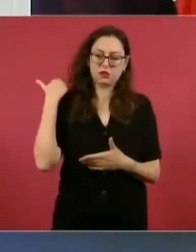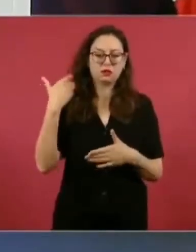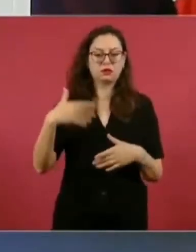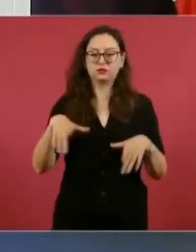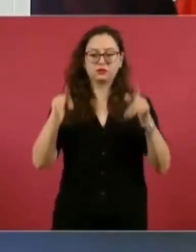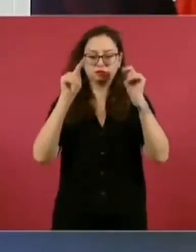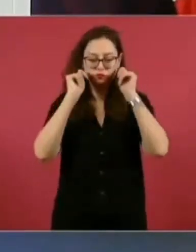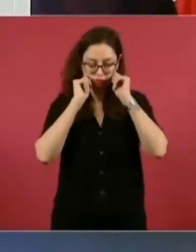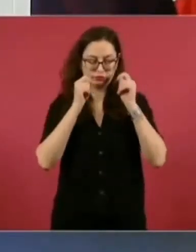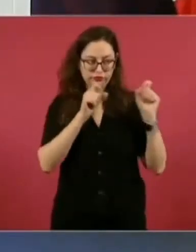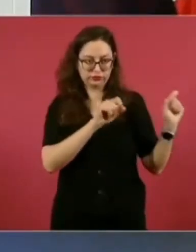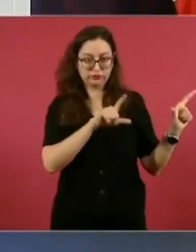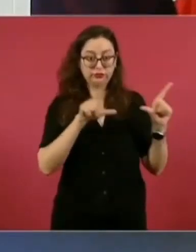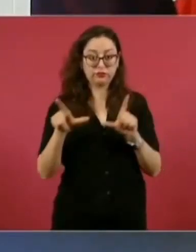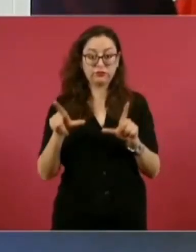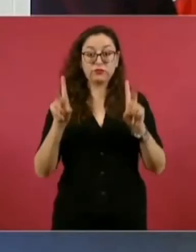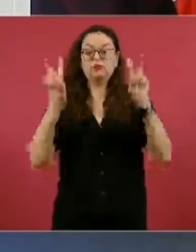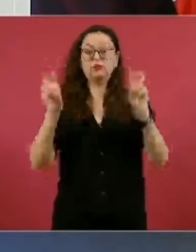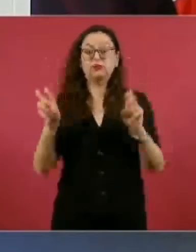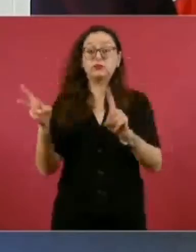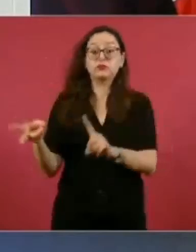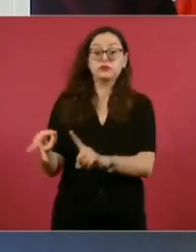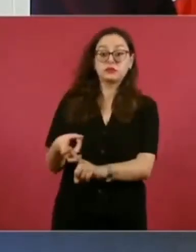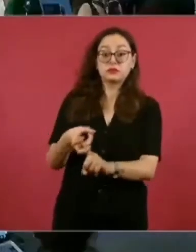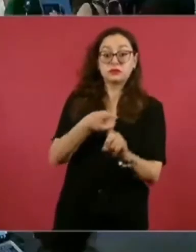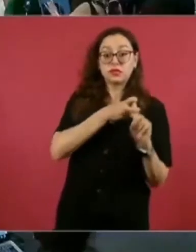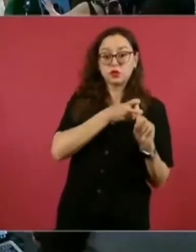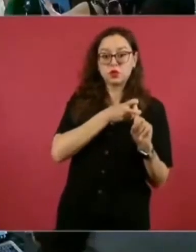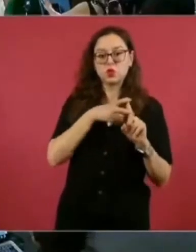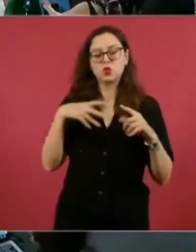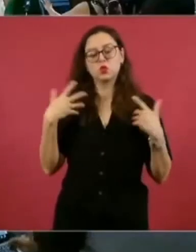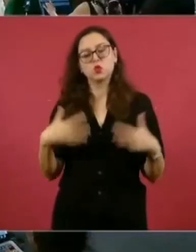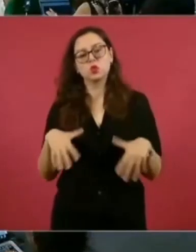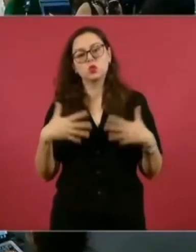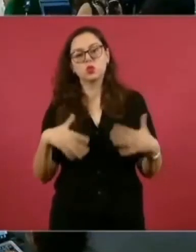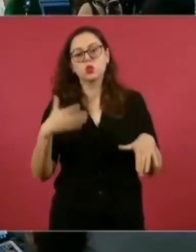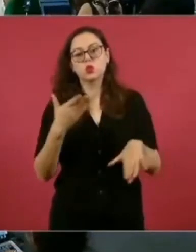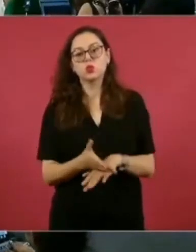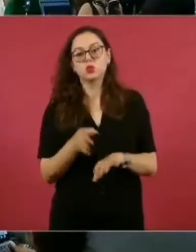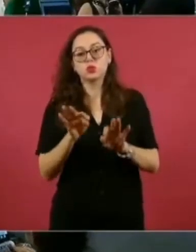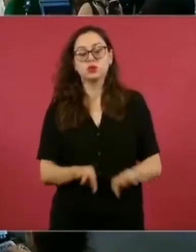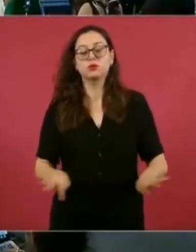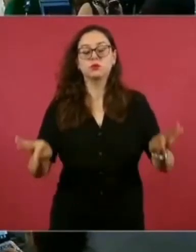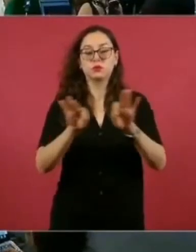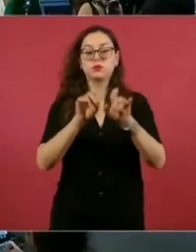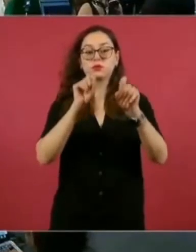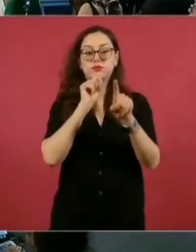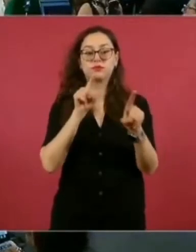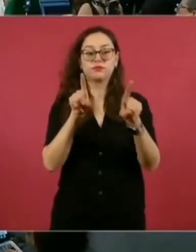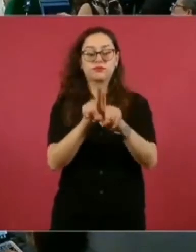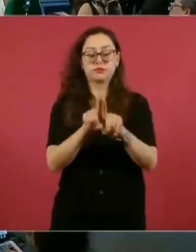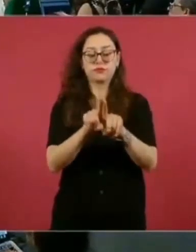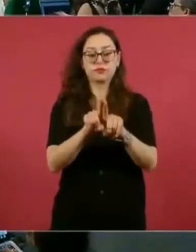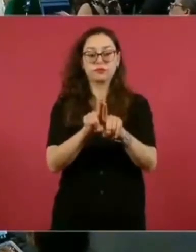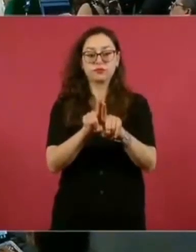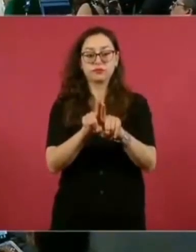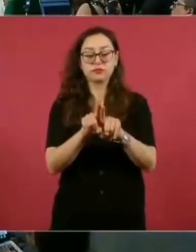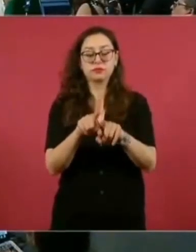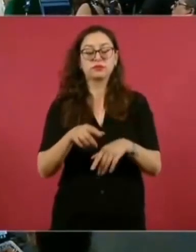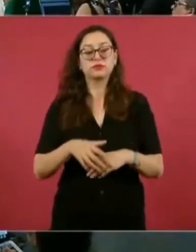de secuestros, este es muy importante, el de secuestro, porque